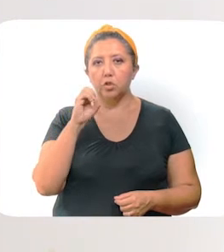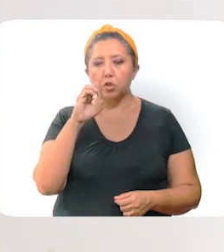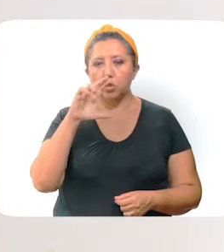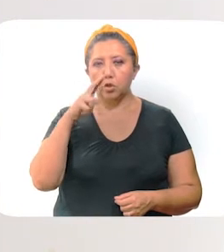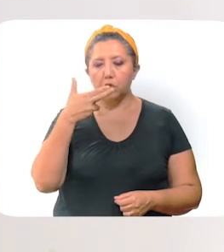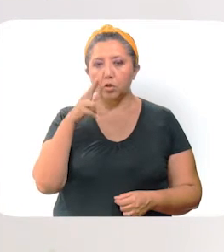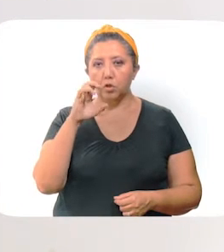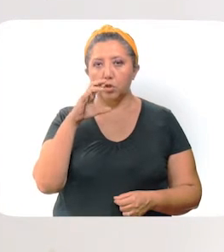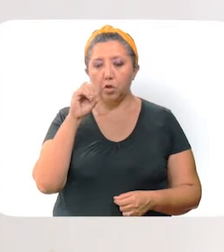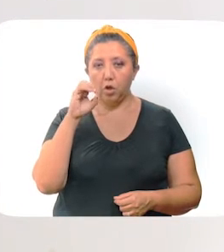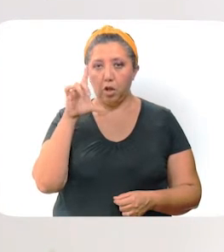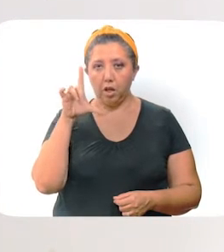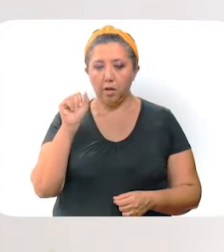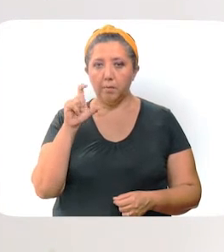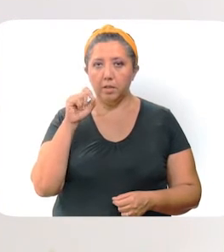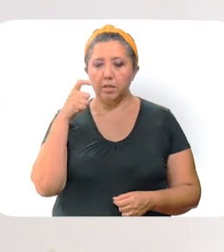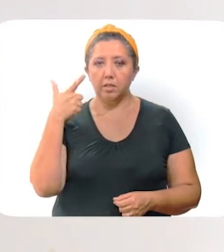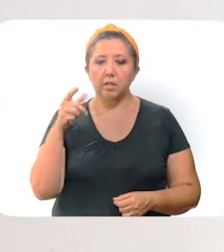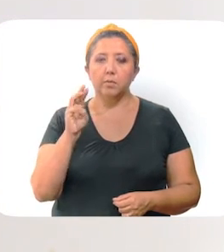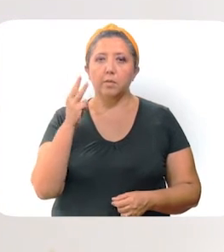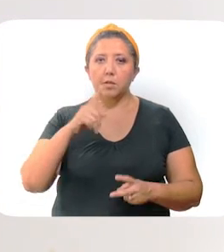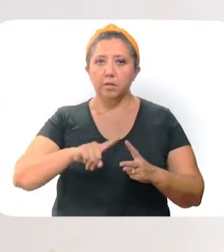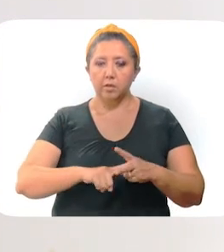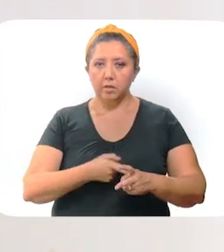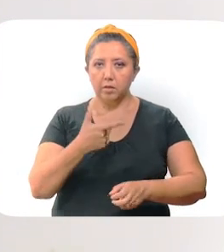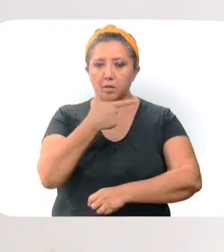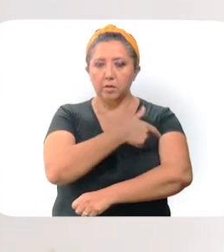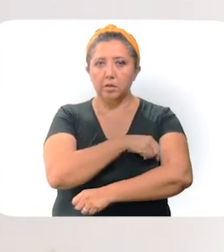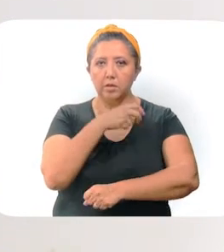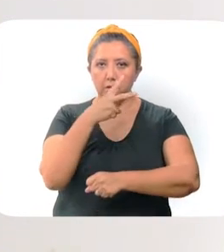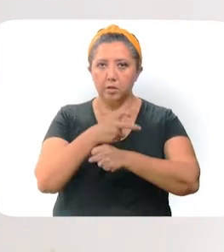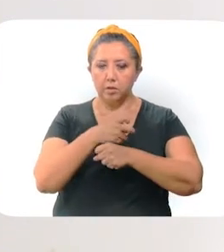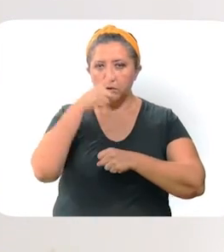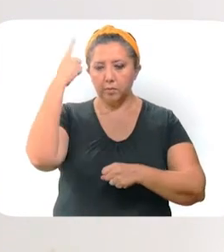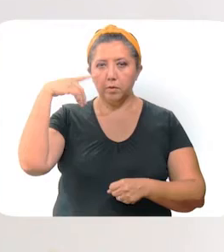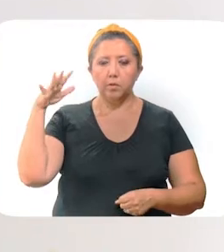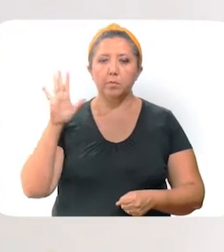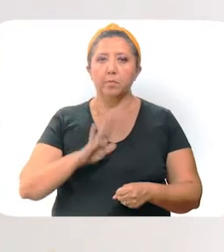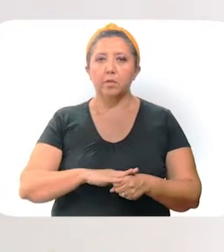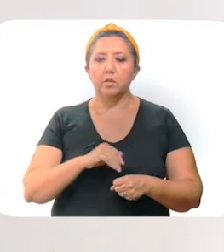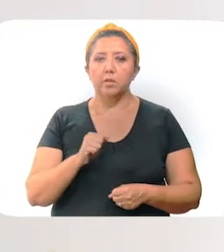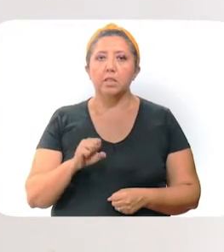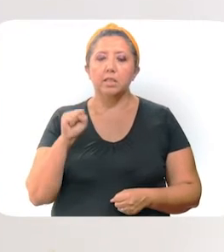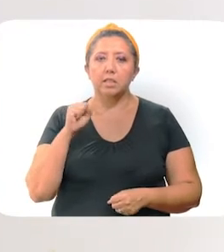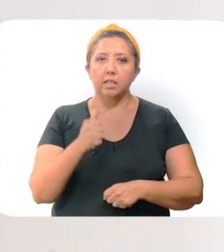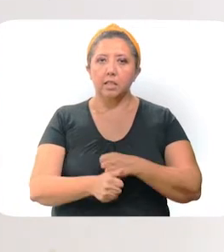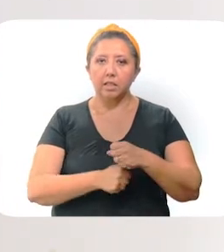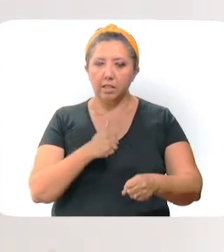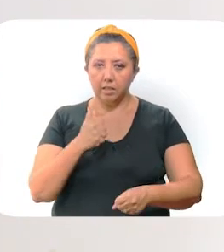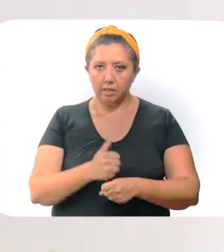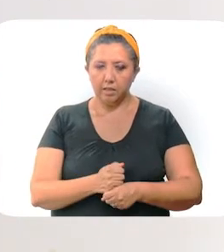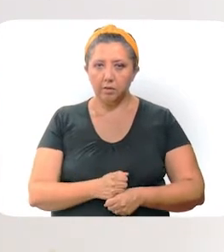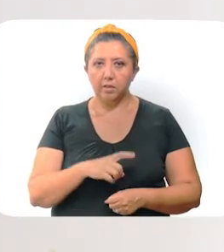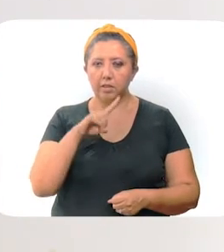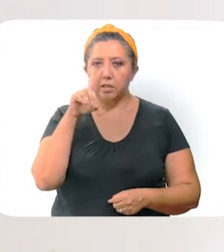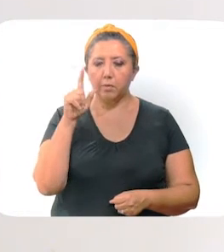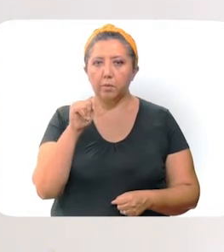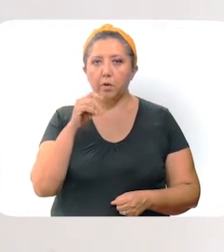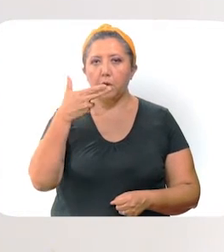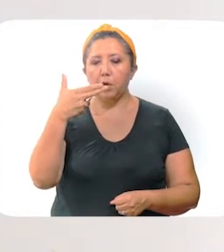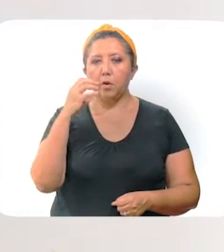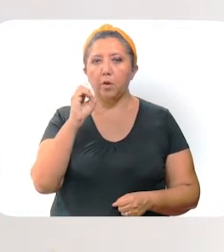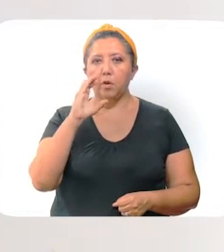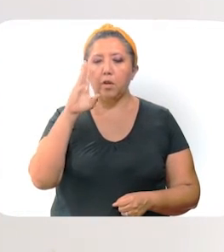El jueves 27 de mayo iniciará la aplicación de la segunda dosis para adultos mayores de más de 60 años en Semul,